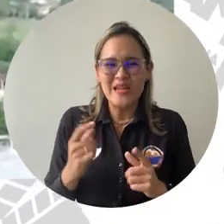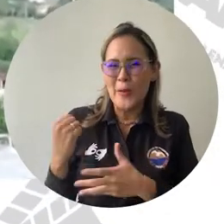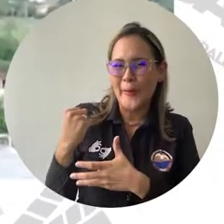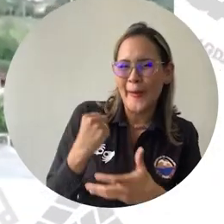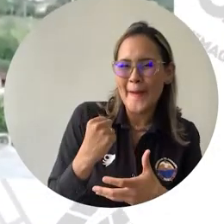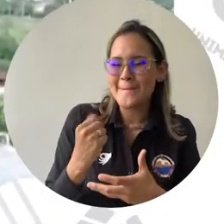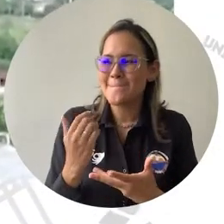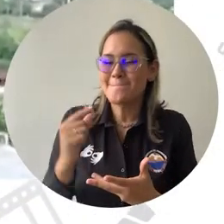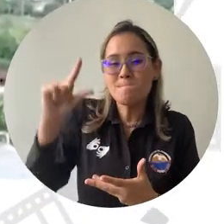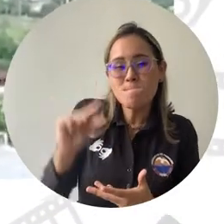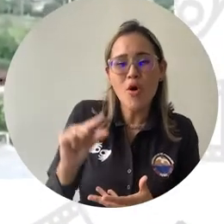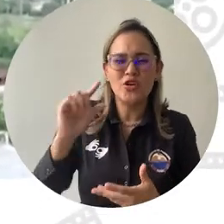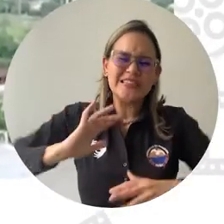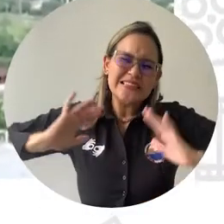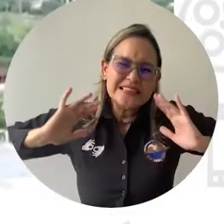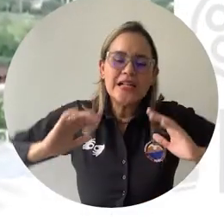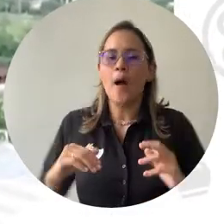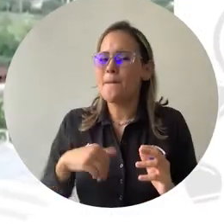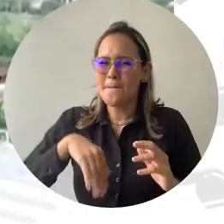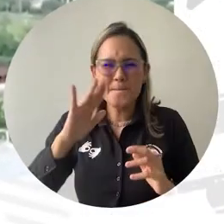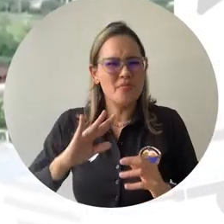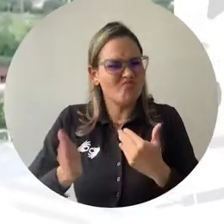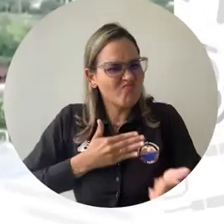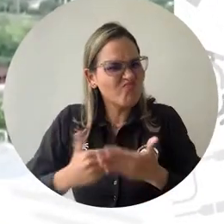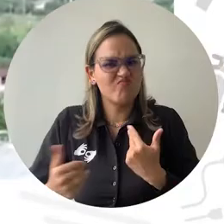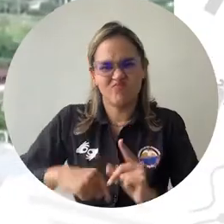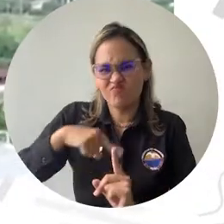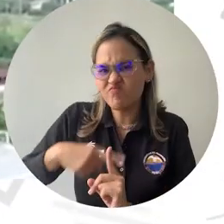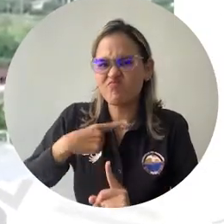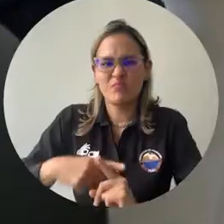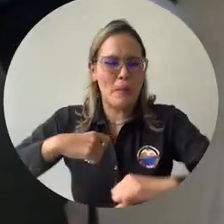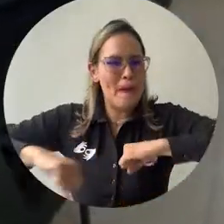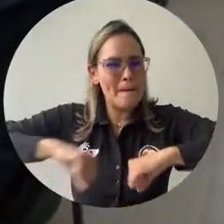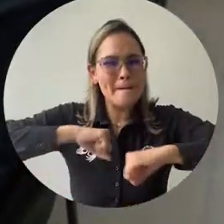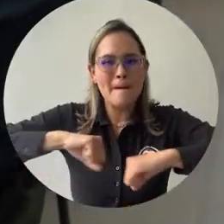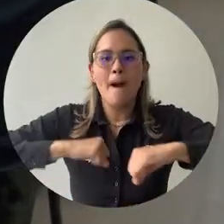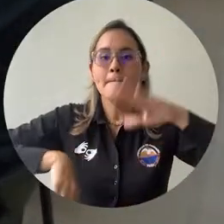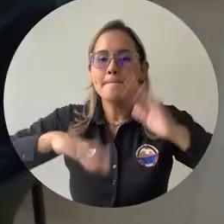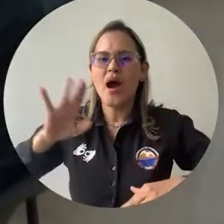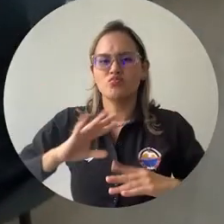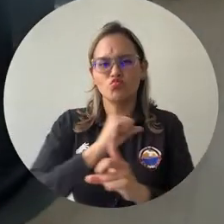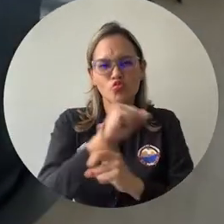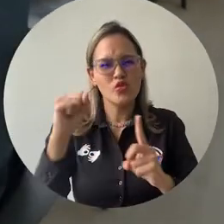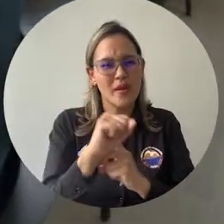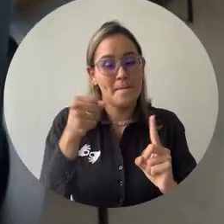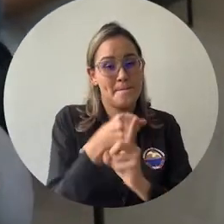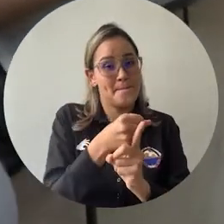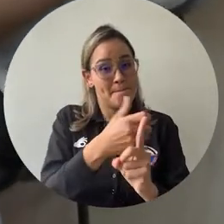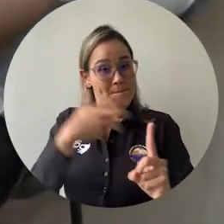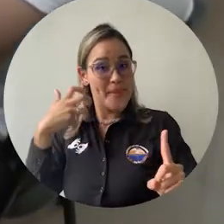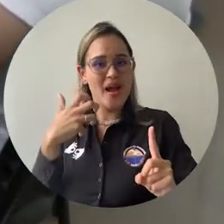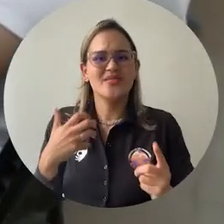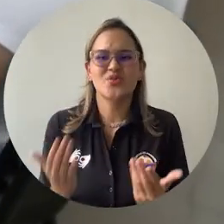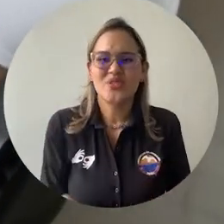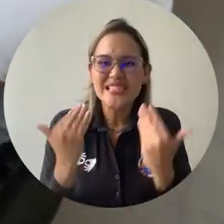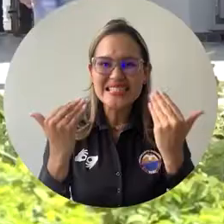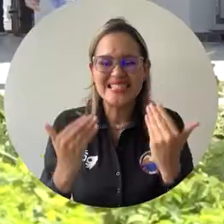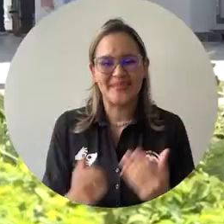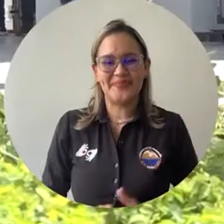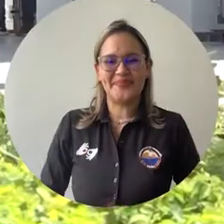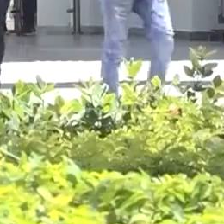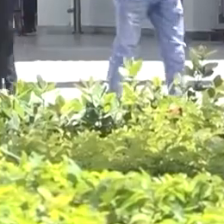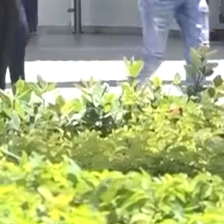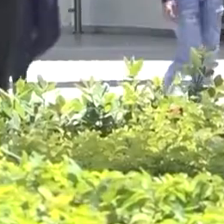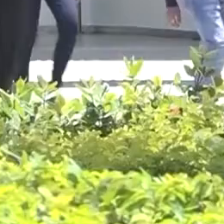presupuesto de la universidad, han logrado impactar en la sociedad de manera económica y social.